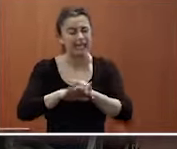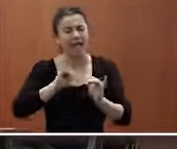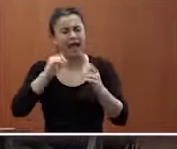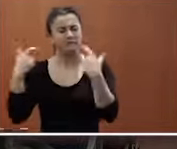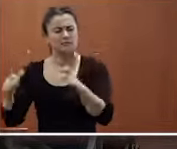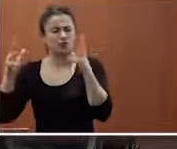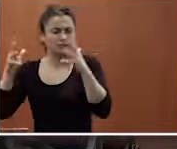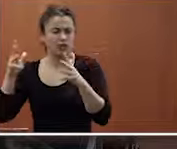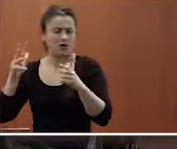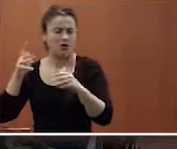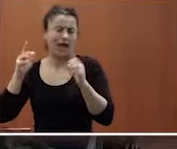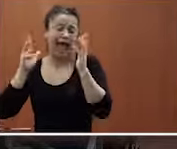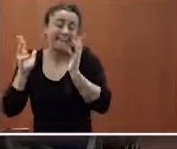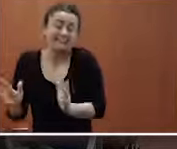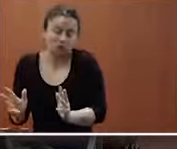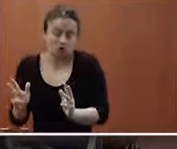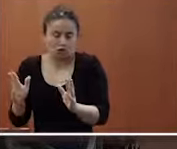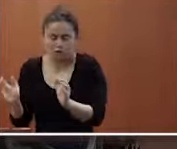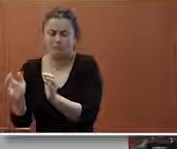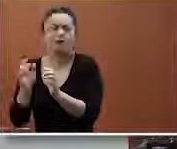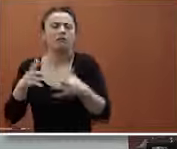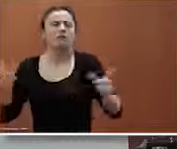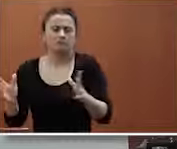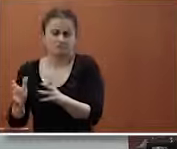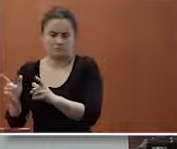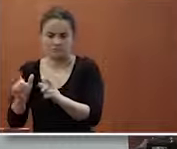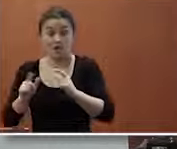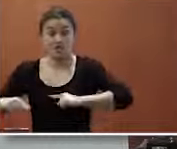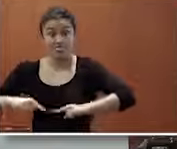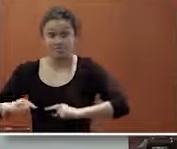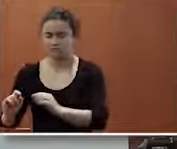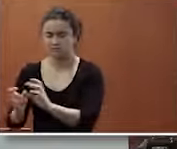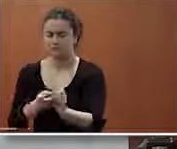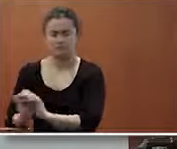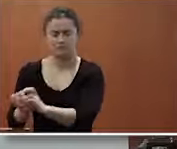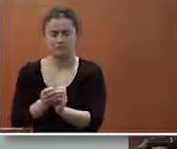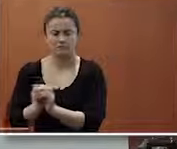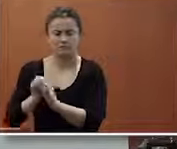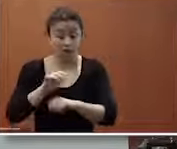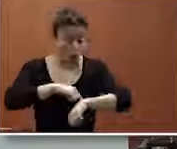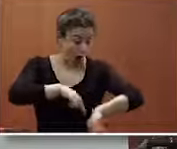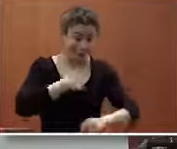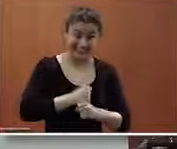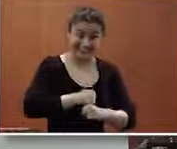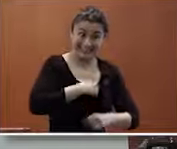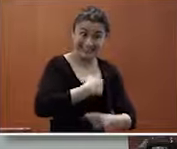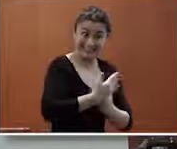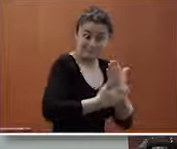más restringido de gente además que no solamente la empresa sino que los directivos están muy implicados que dedican parte de sus horas